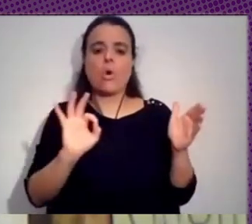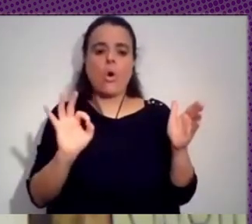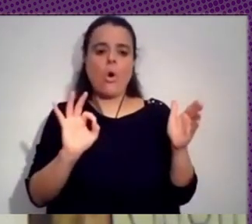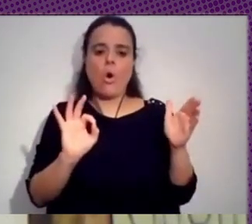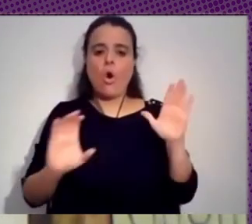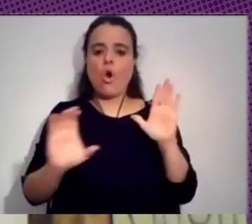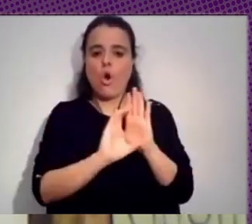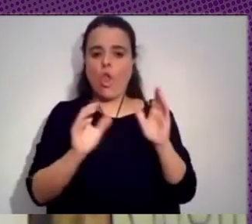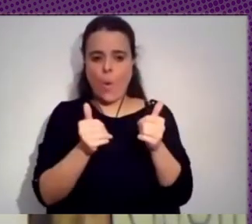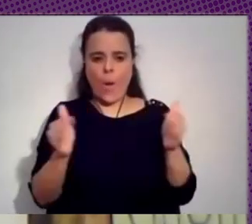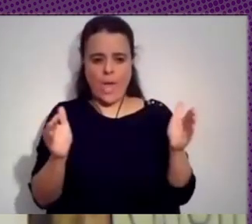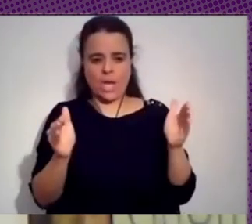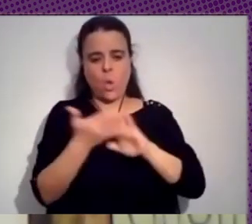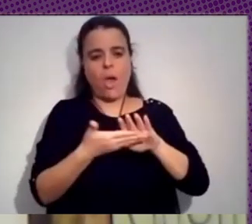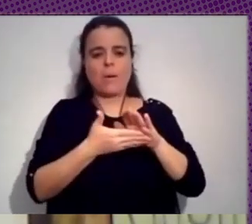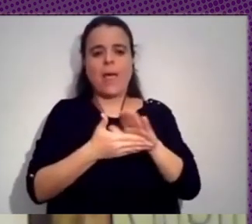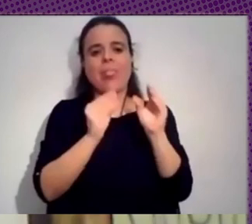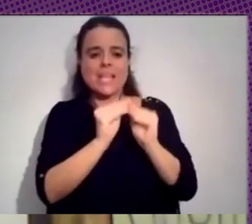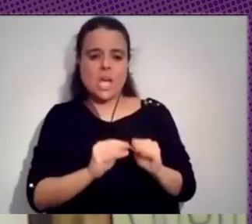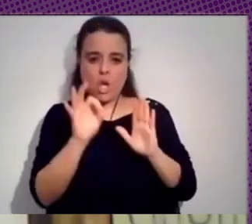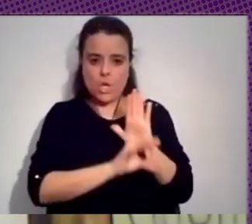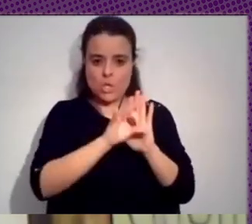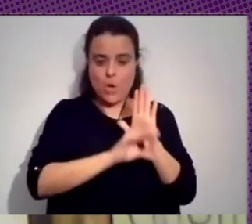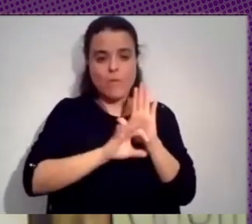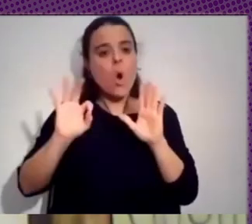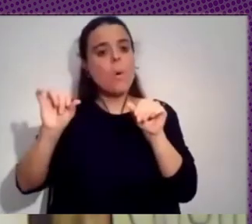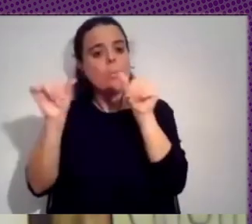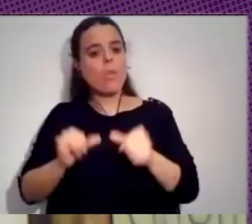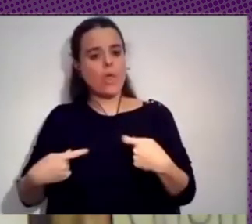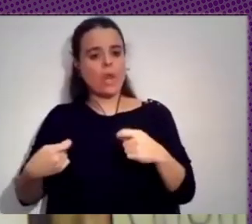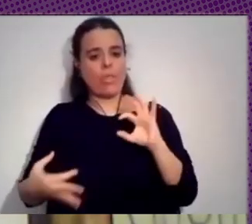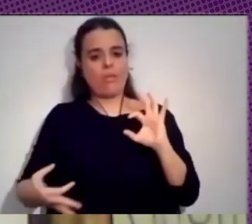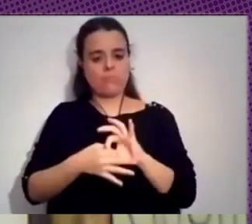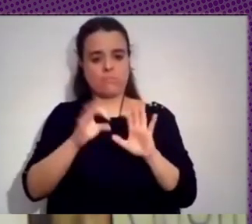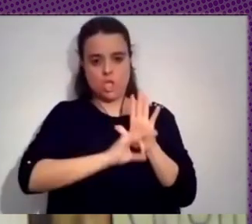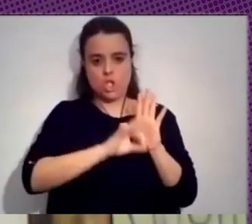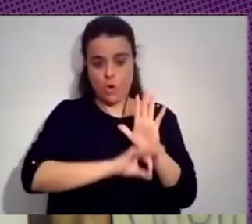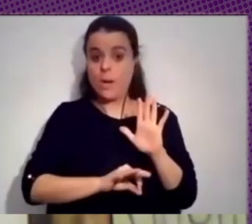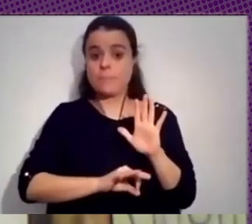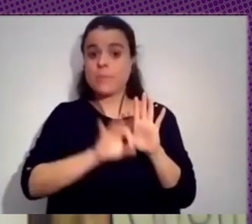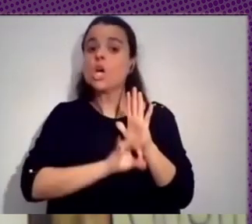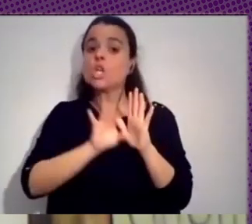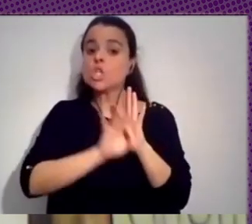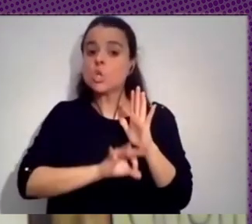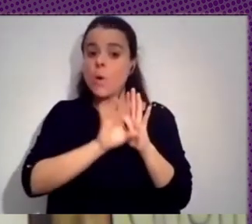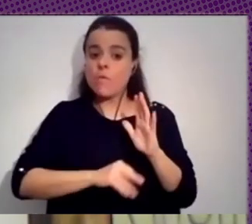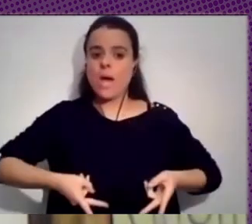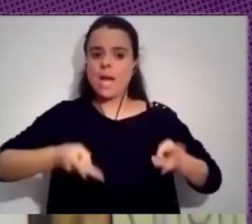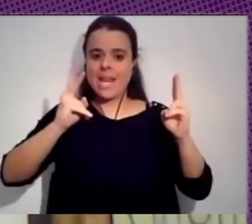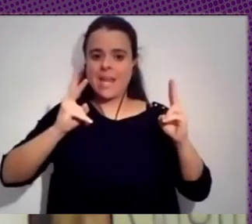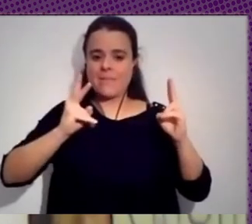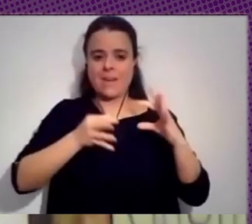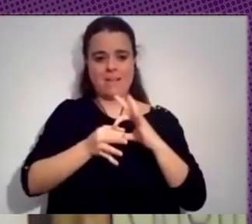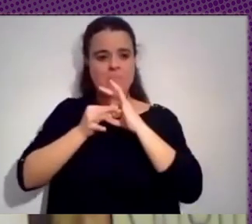o de un modelo de negocios vinculado con el software que también los hay el software libre remite a los principios filosóficos del